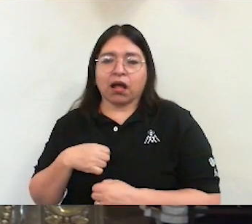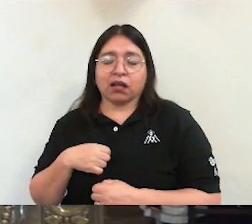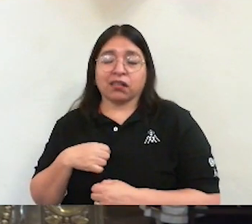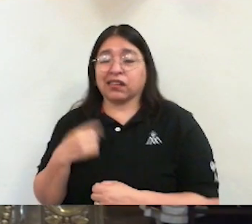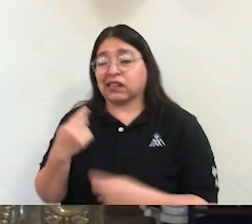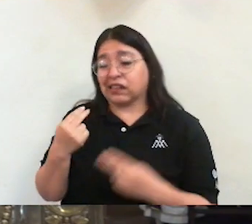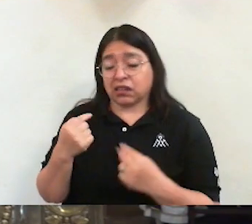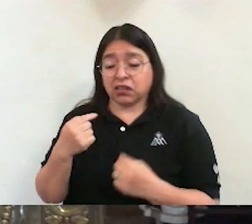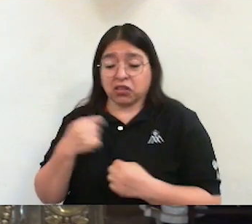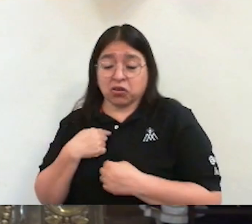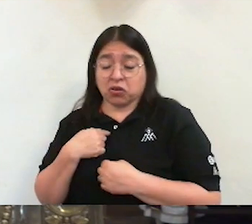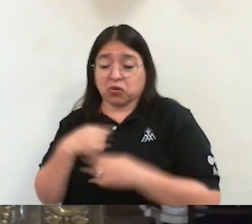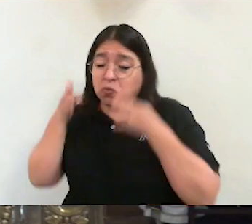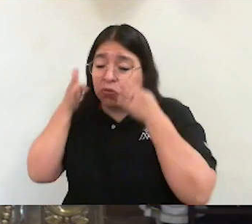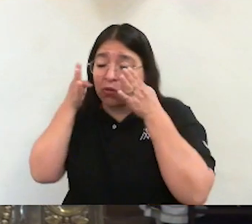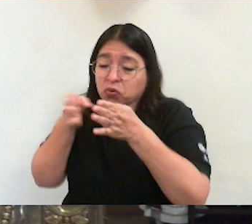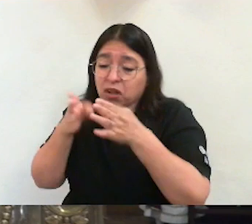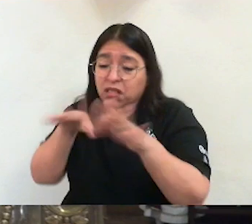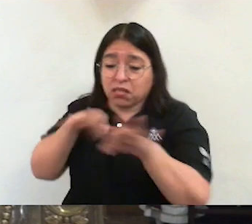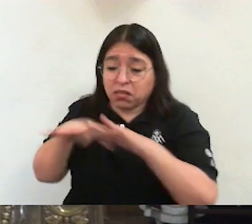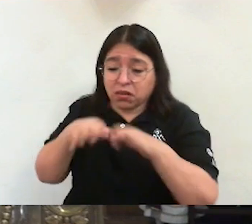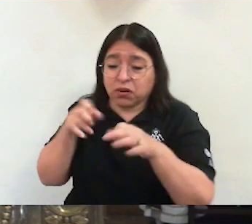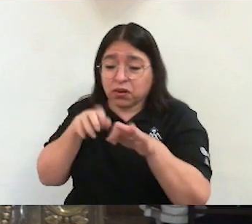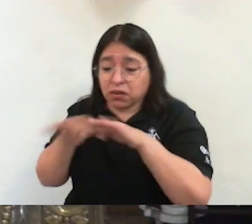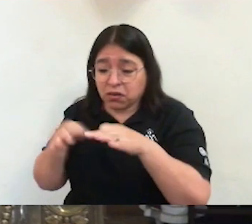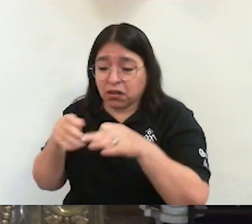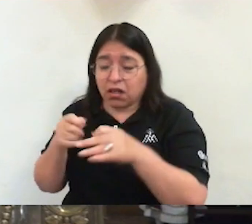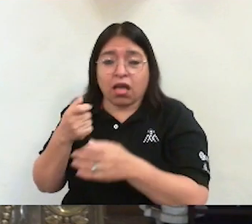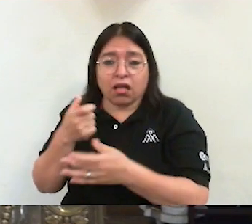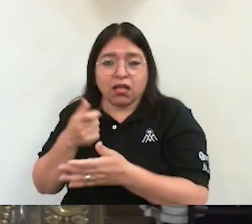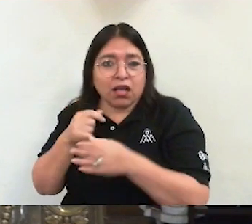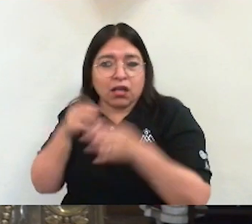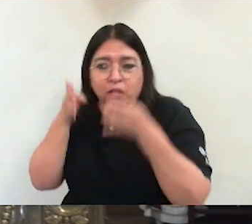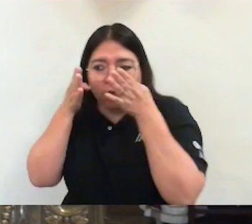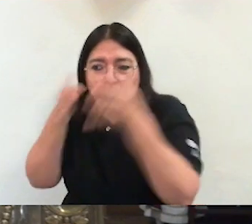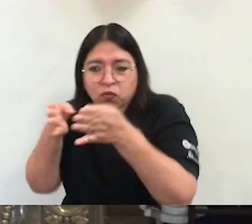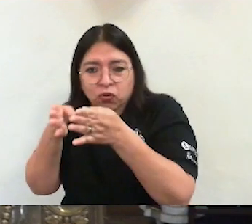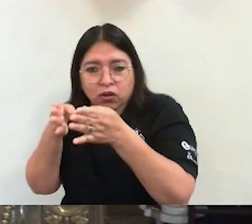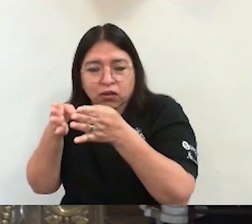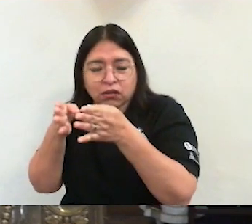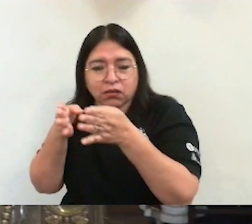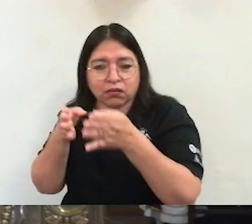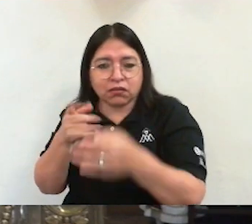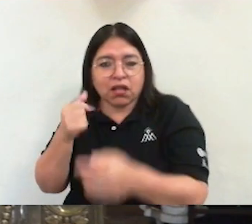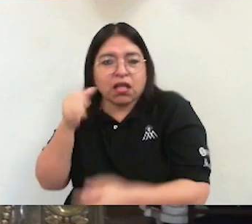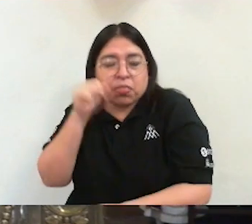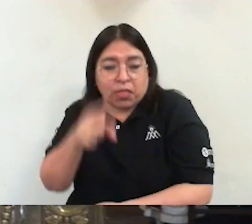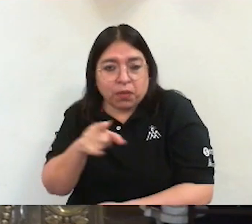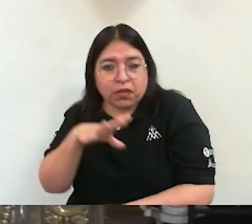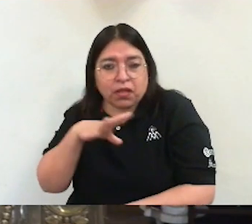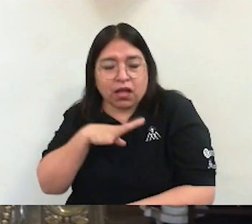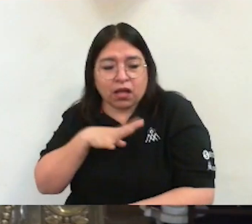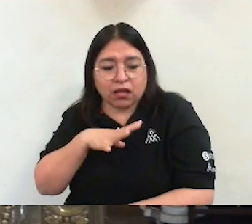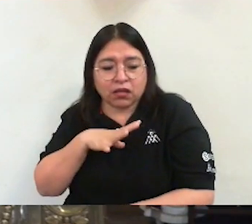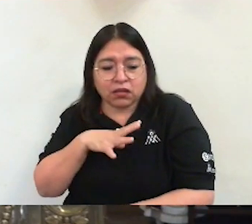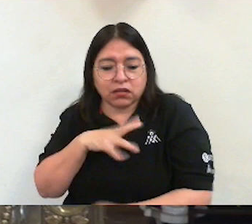materiales. La tentación de luchar